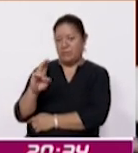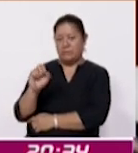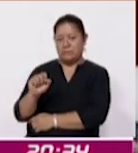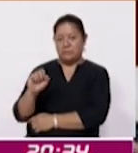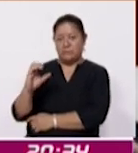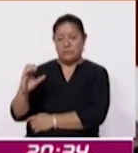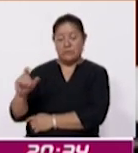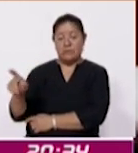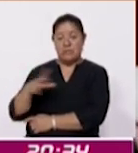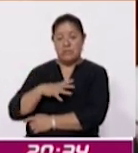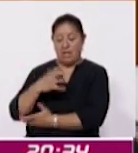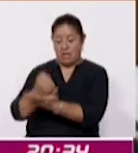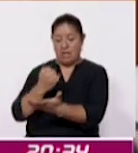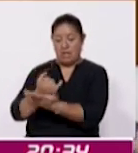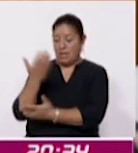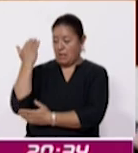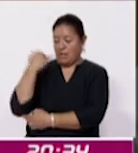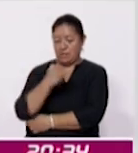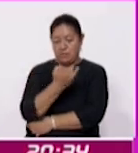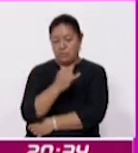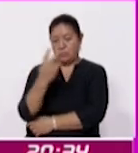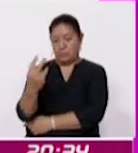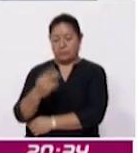jornada electoral del pasado 2 de junio.